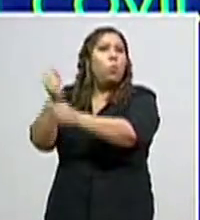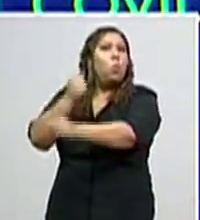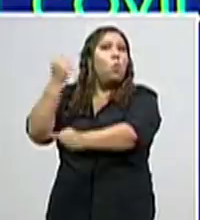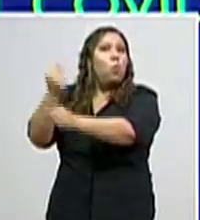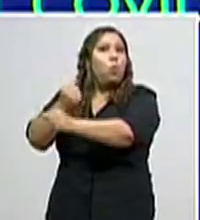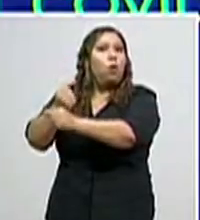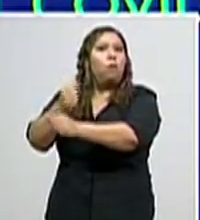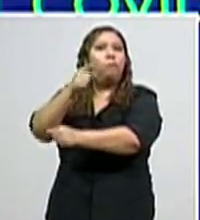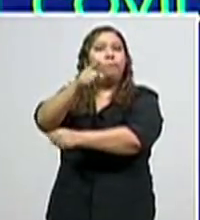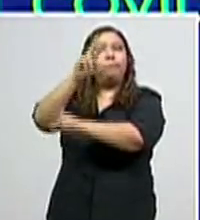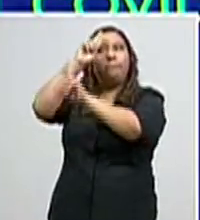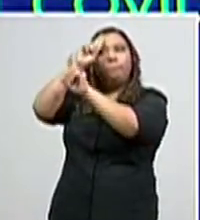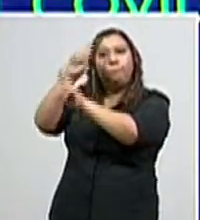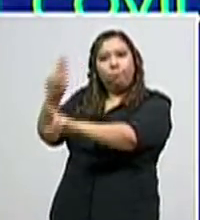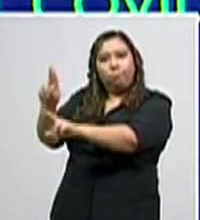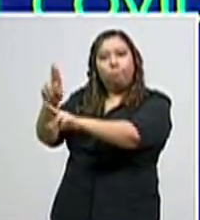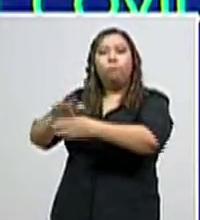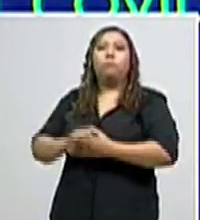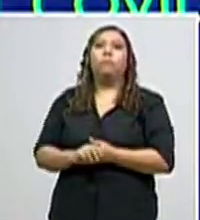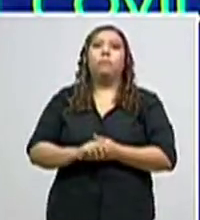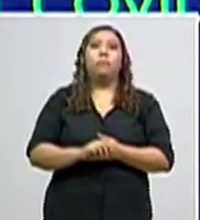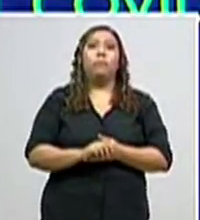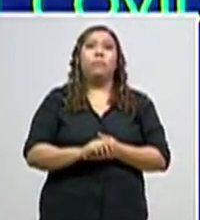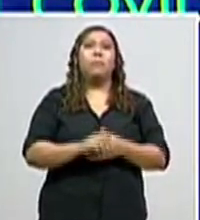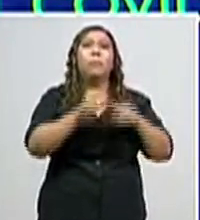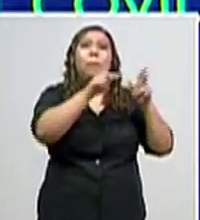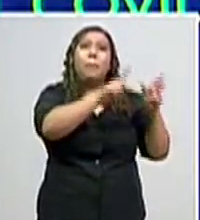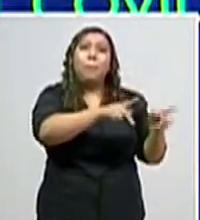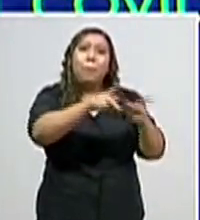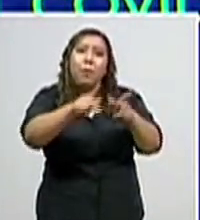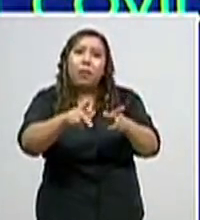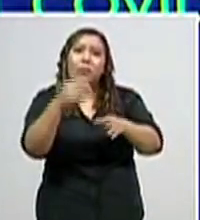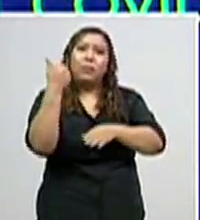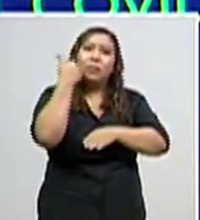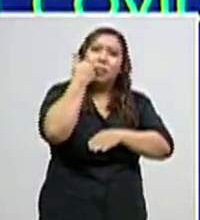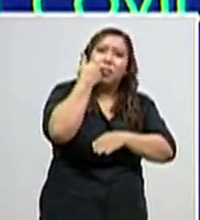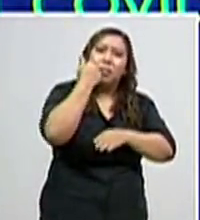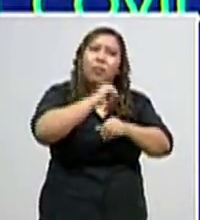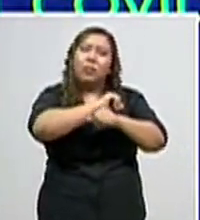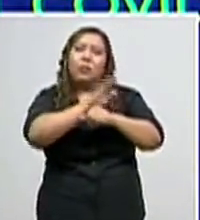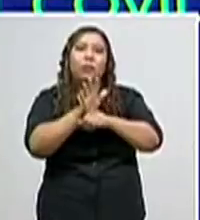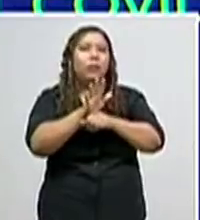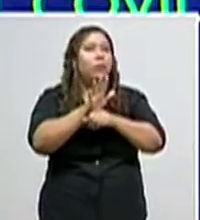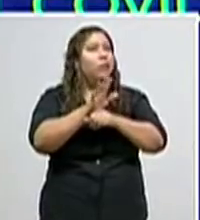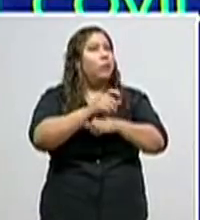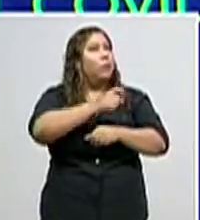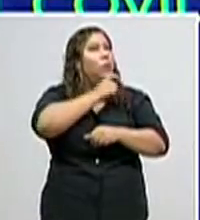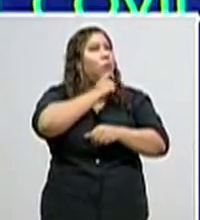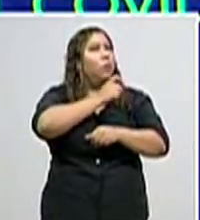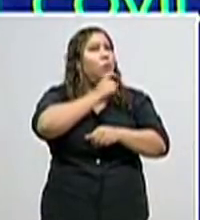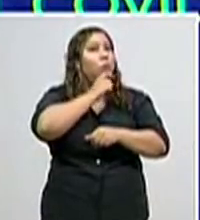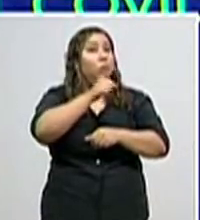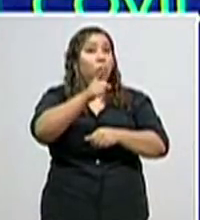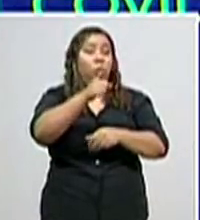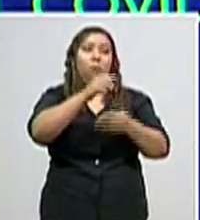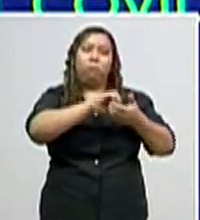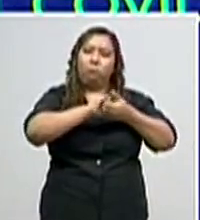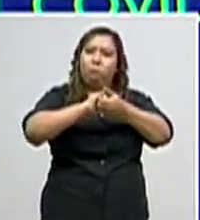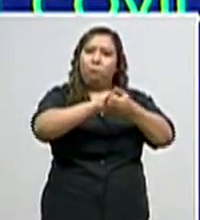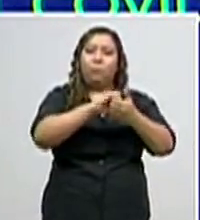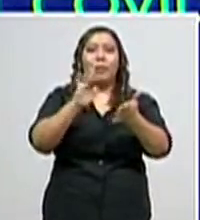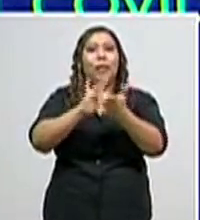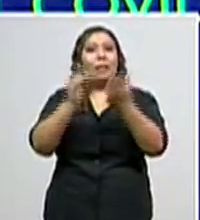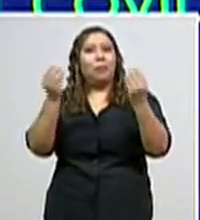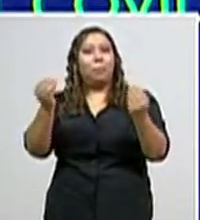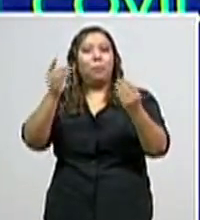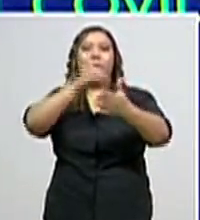Y seamos empáticos y solidarios con cada paciente que está sufriendo esta enfermedad. Muchas gracias por todo